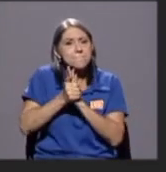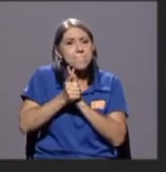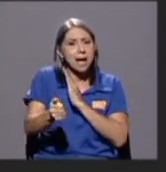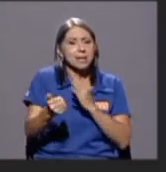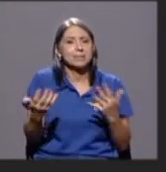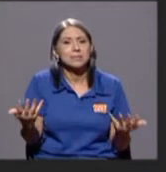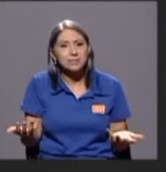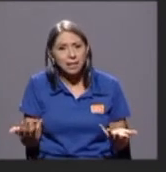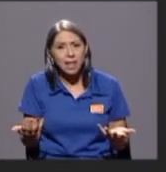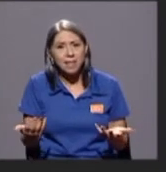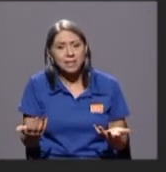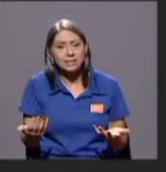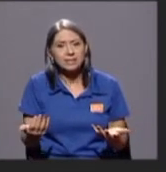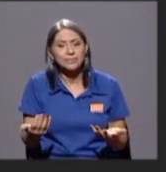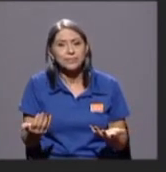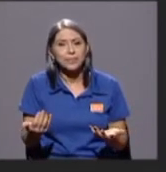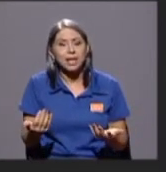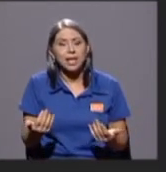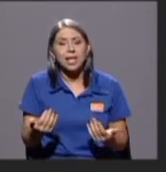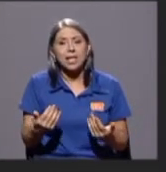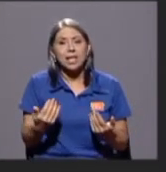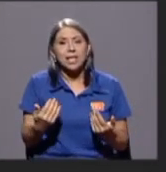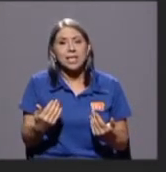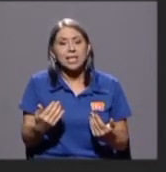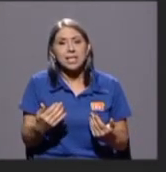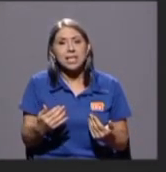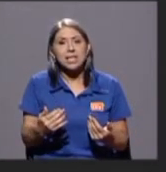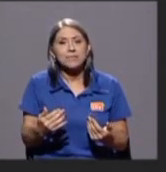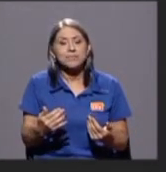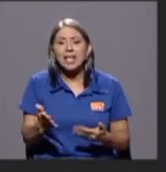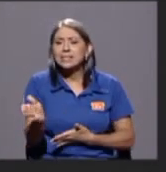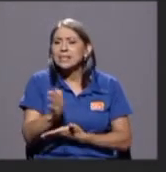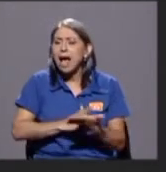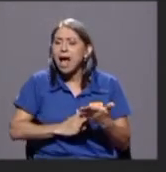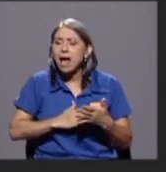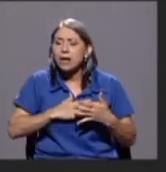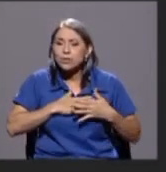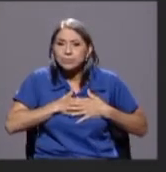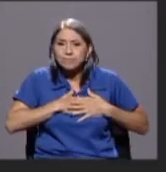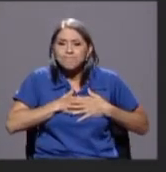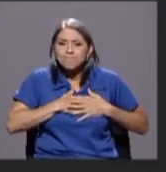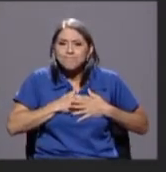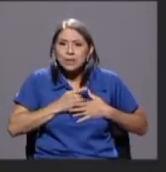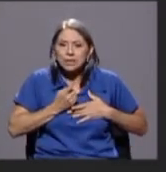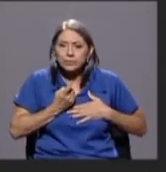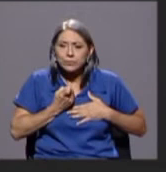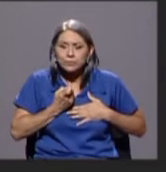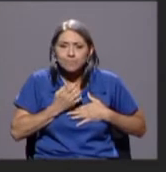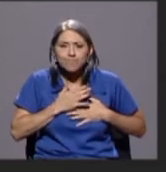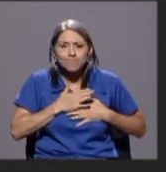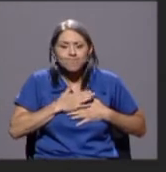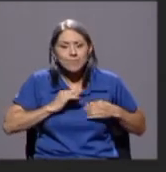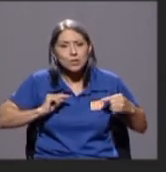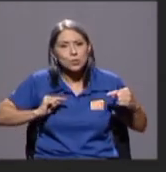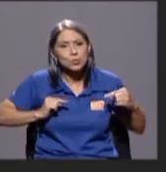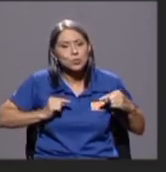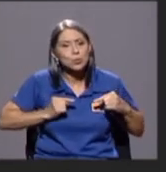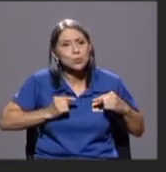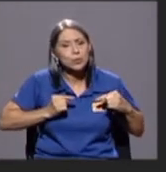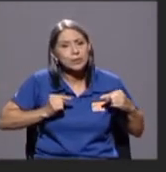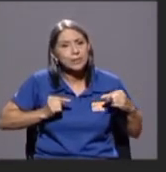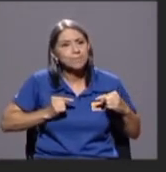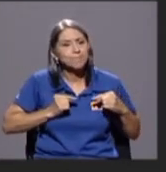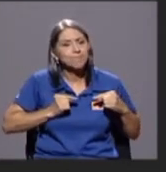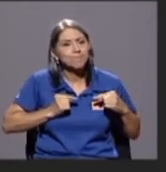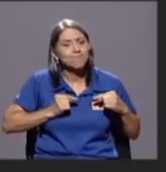es un hueco que no se podrá